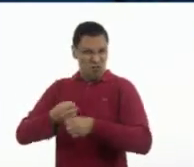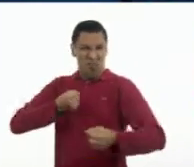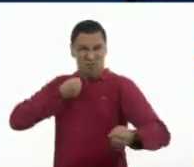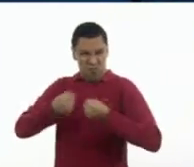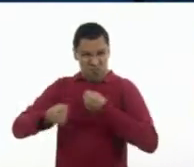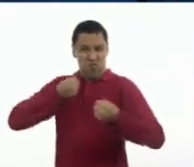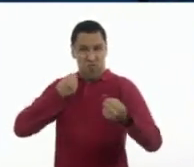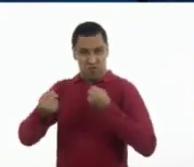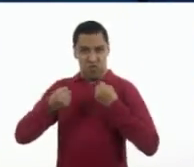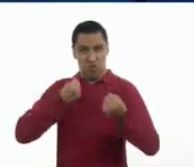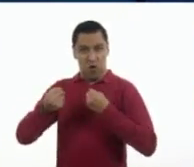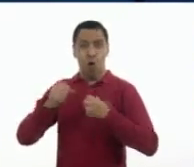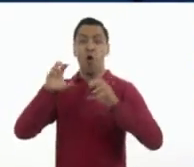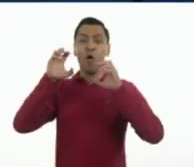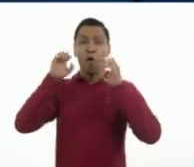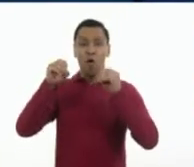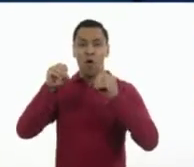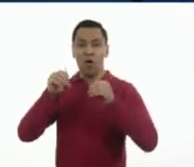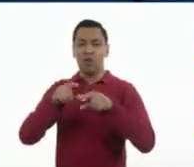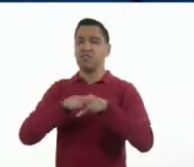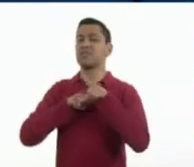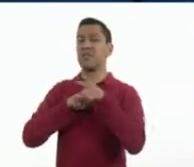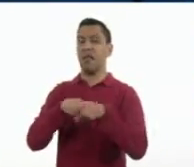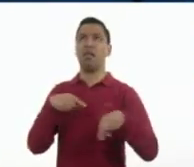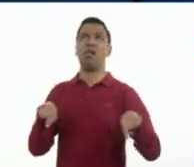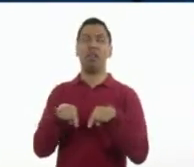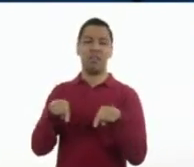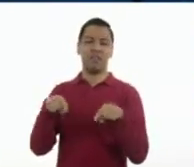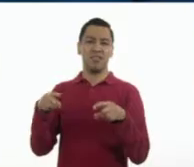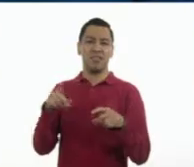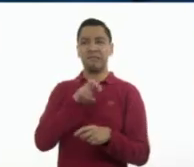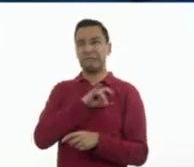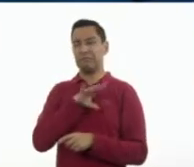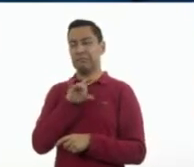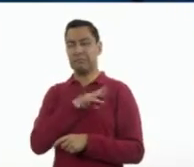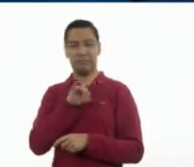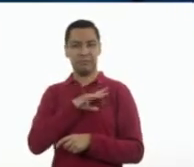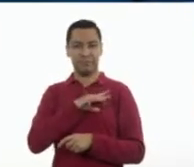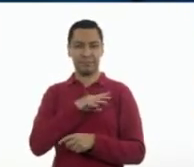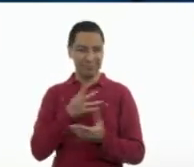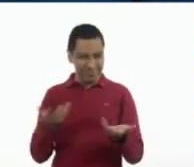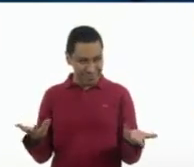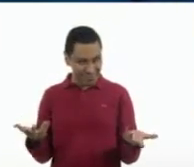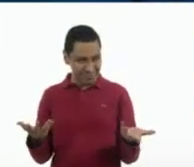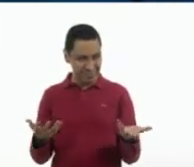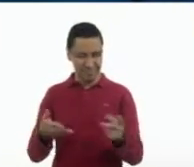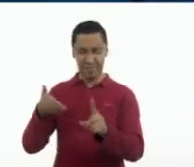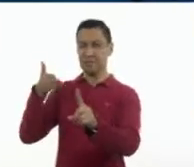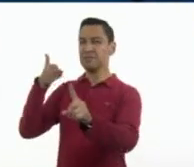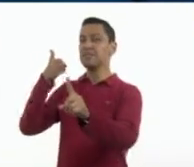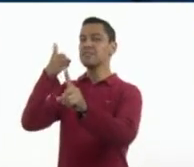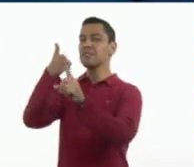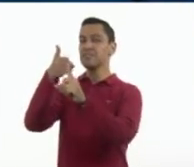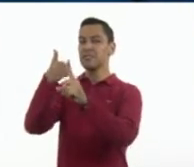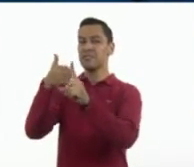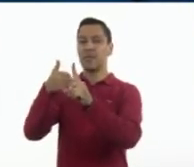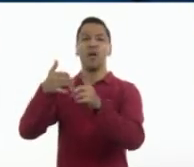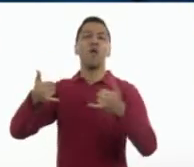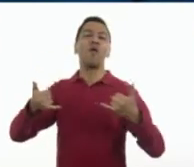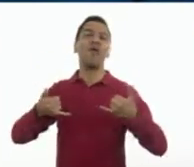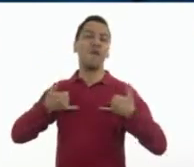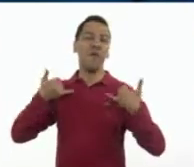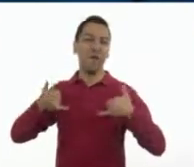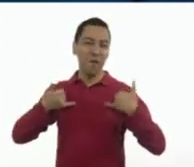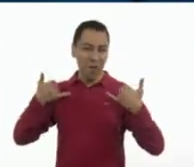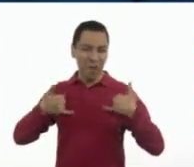Están usando una retórica que sirve para persuadir y se dirige a un público específico, a la gente joven